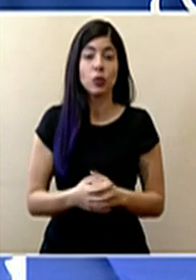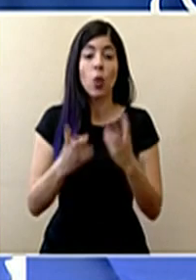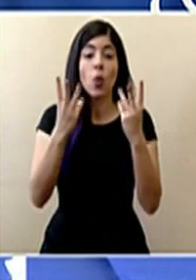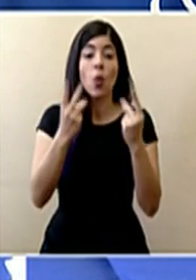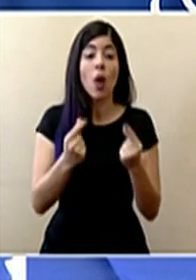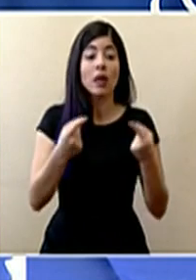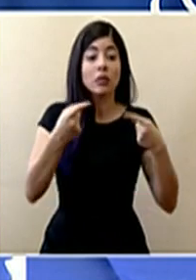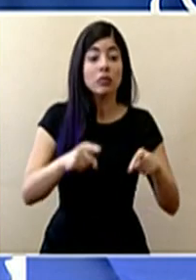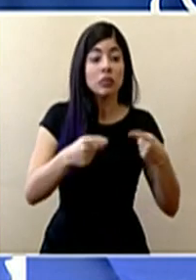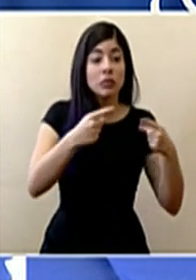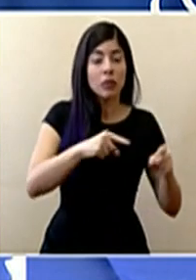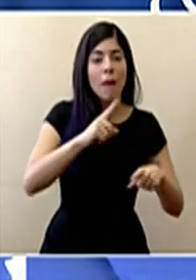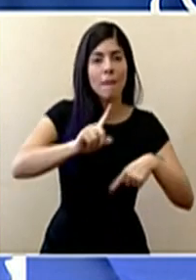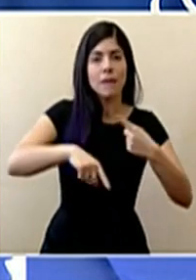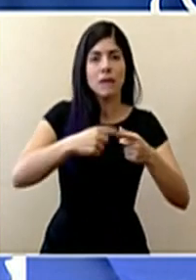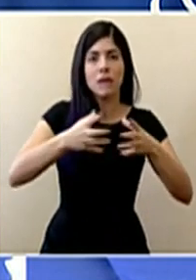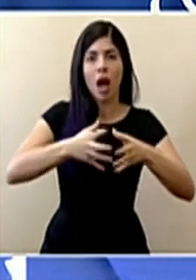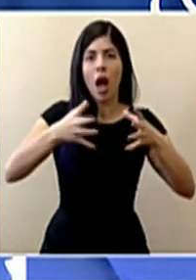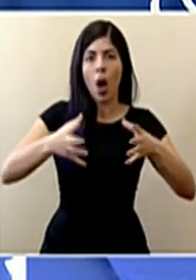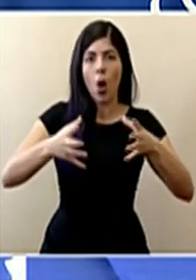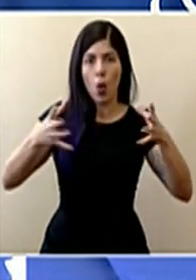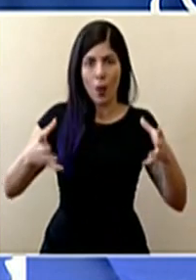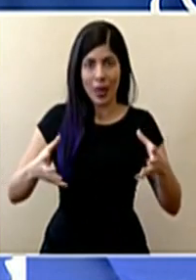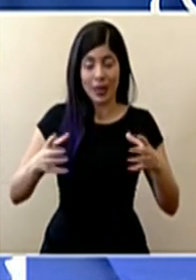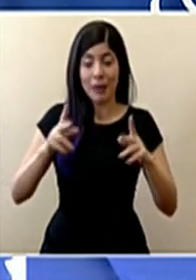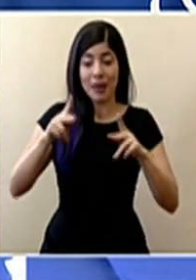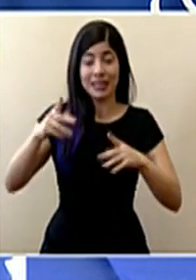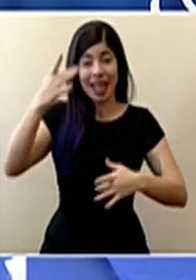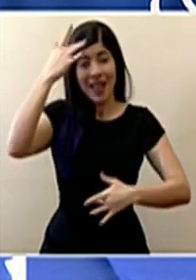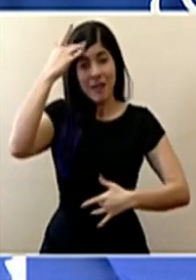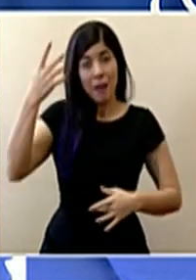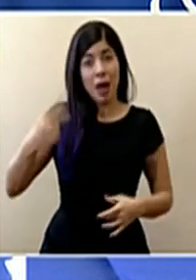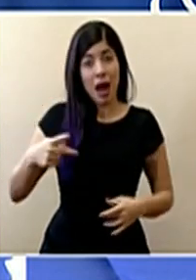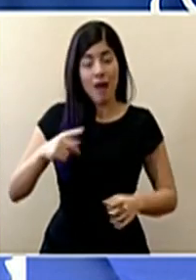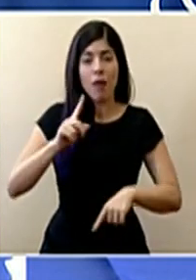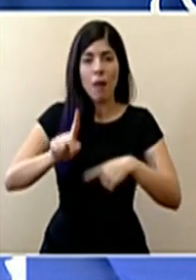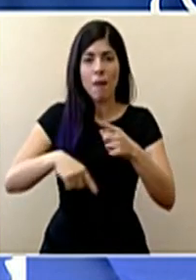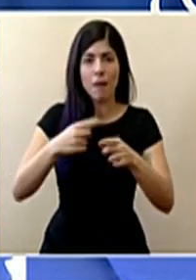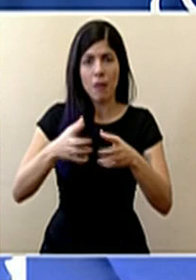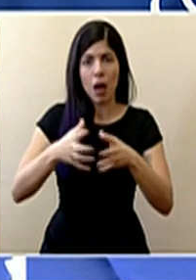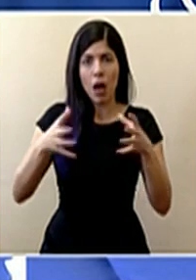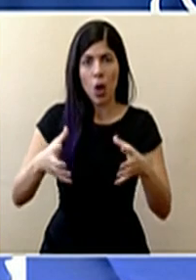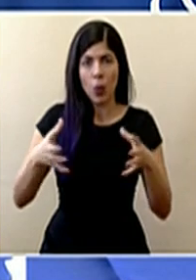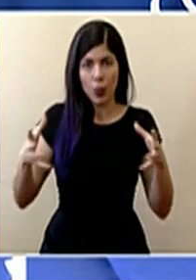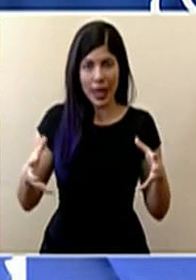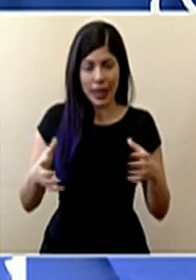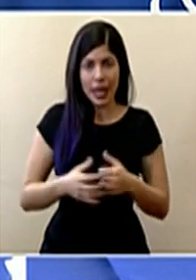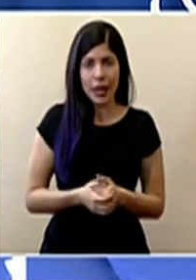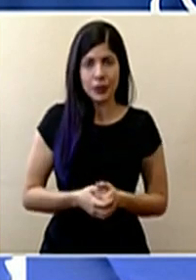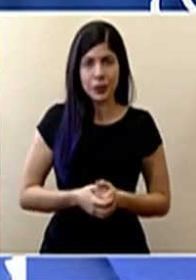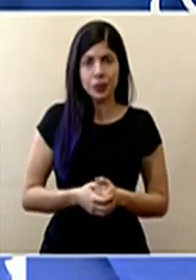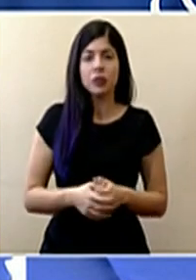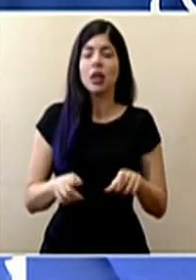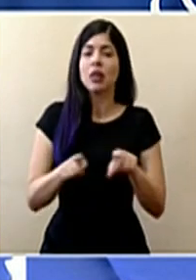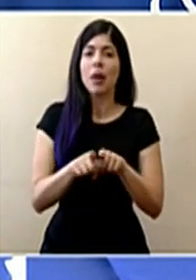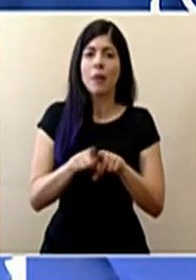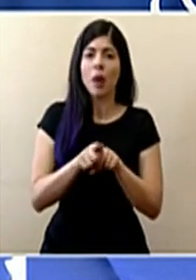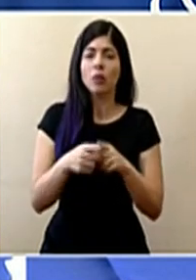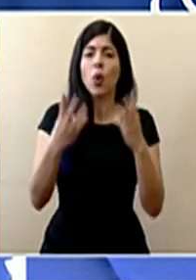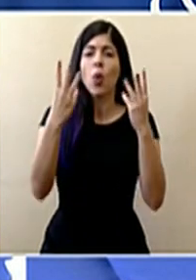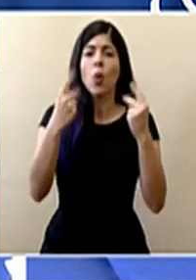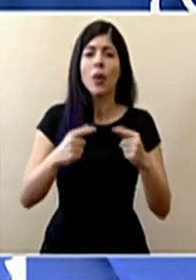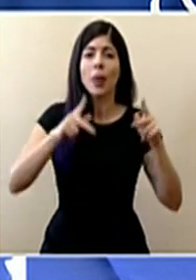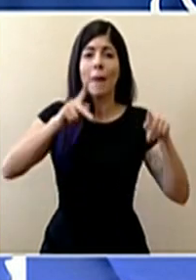de casos va a aumentar, la cantidad de enfermos graves va a aumentar y la cantidad de